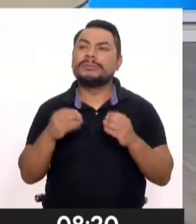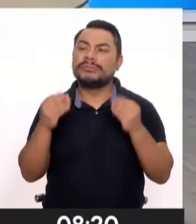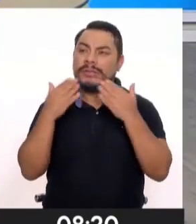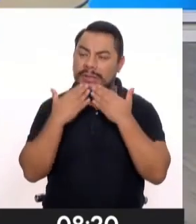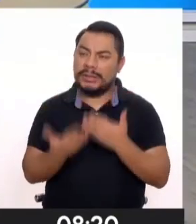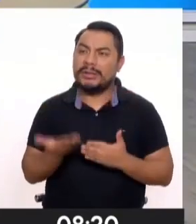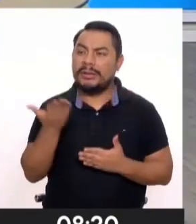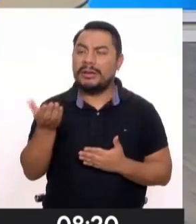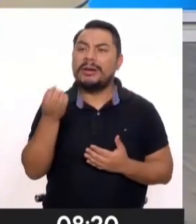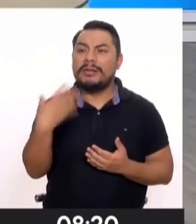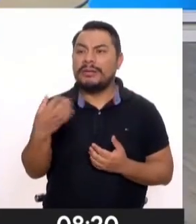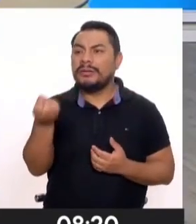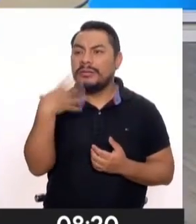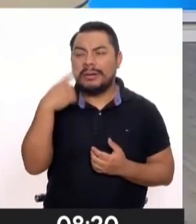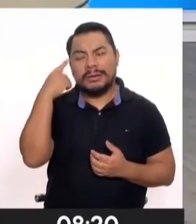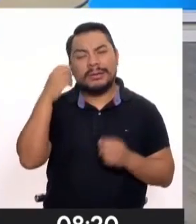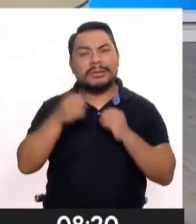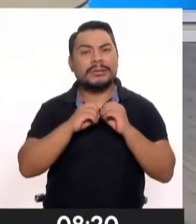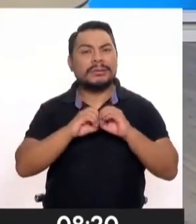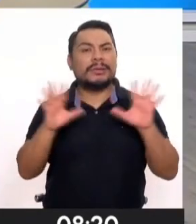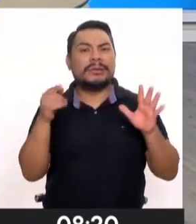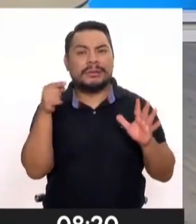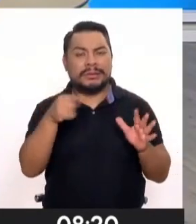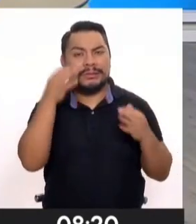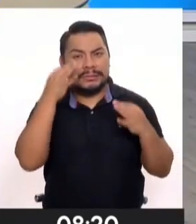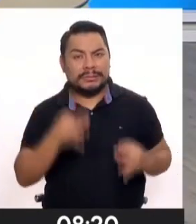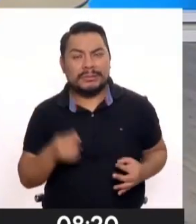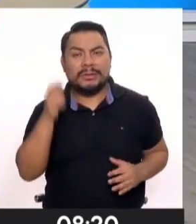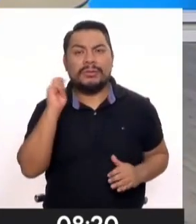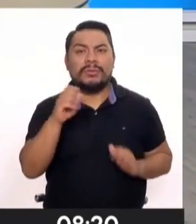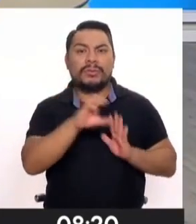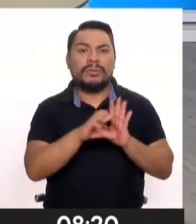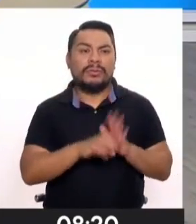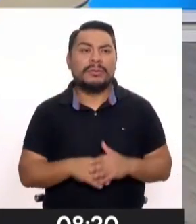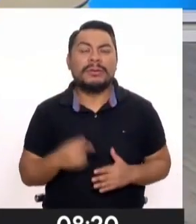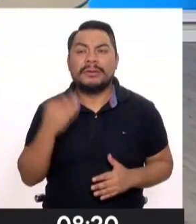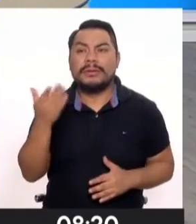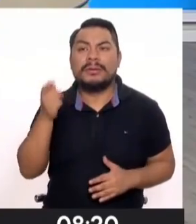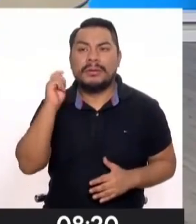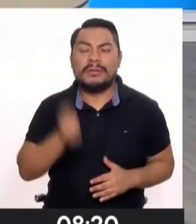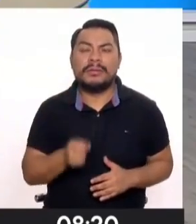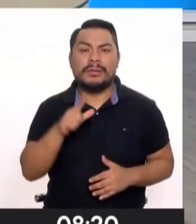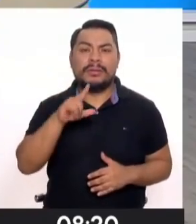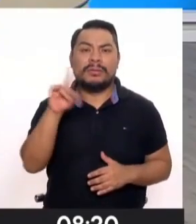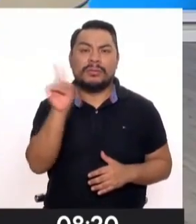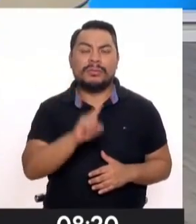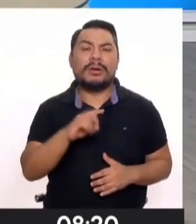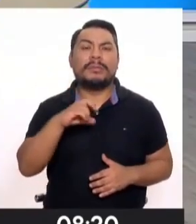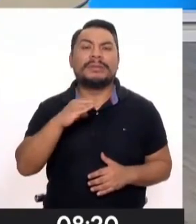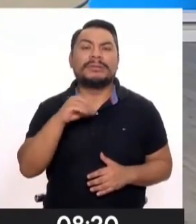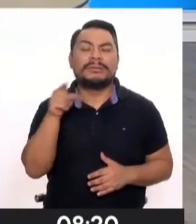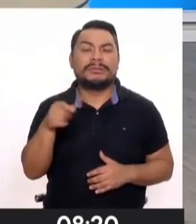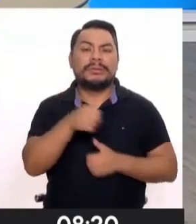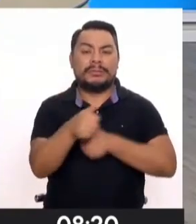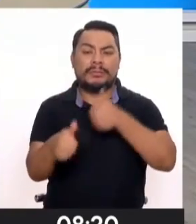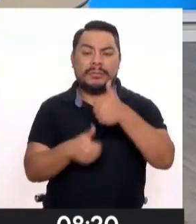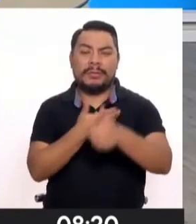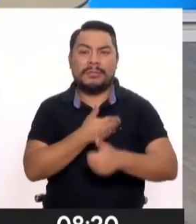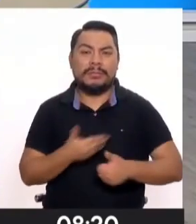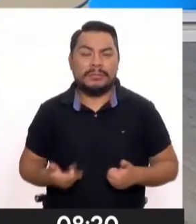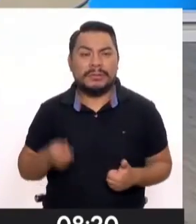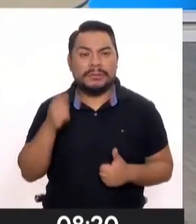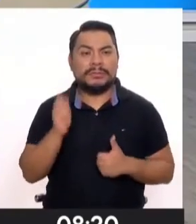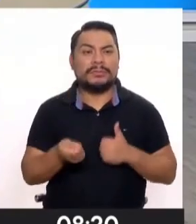por darnos luces en torno a esta decisión. Nos acompañaba la magistrada Luz Pacheco Serga, vicepresidenta